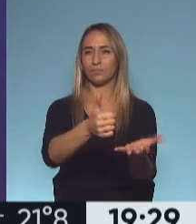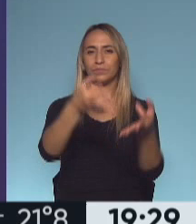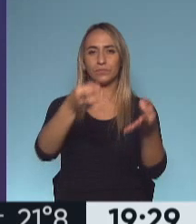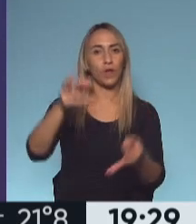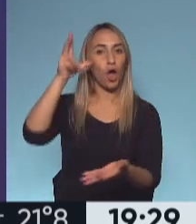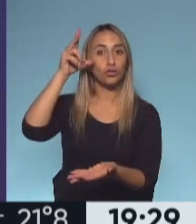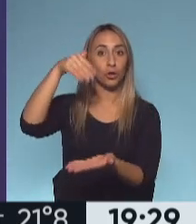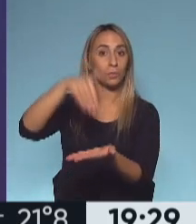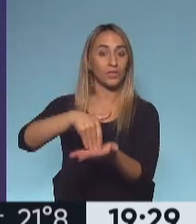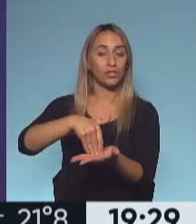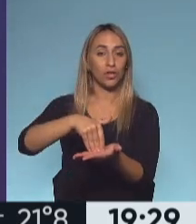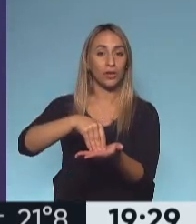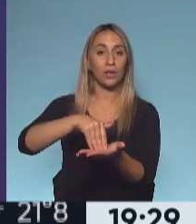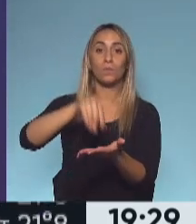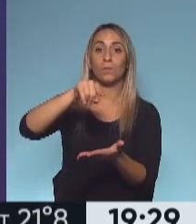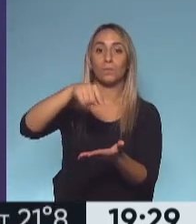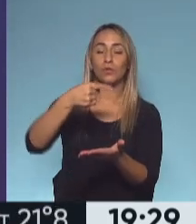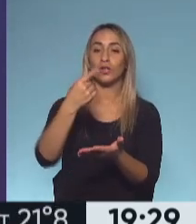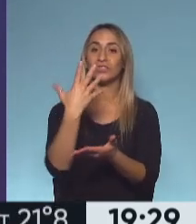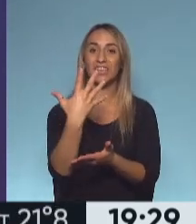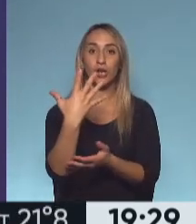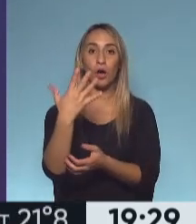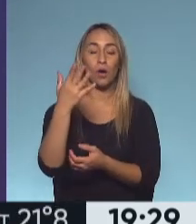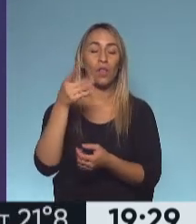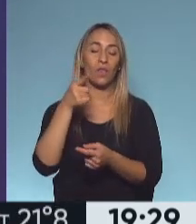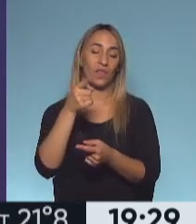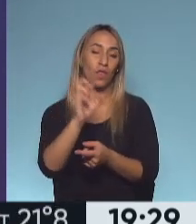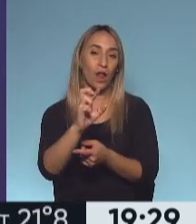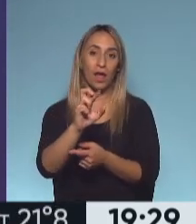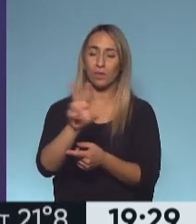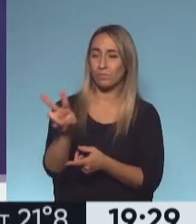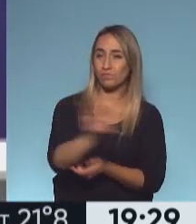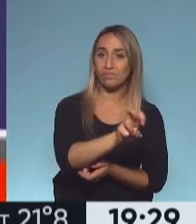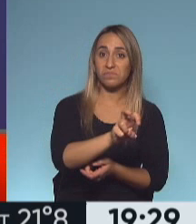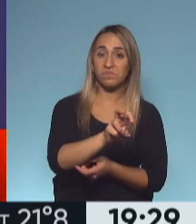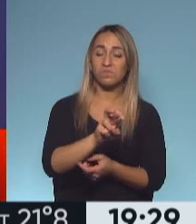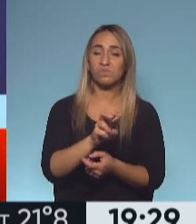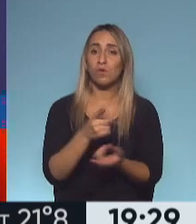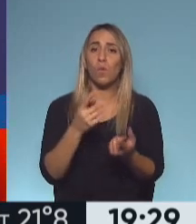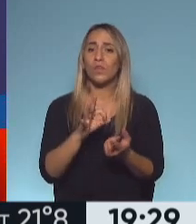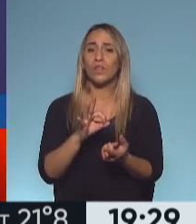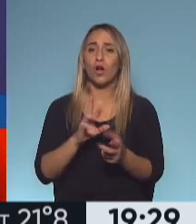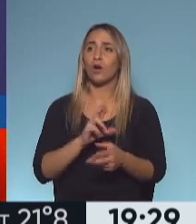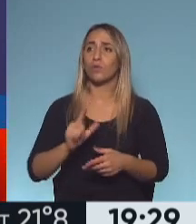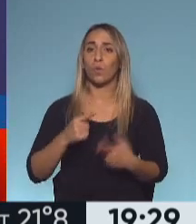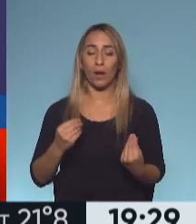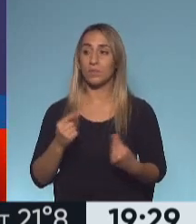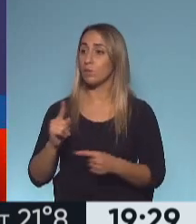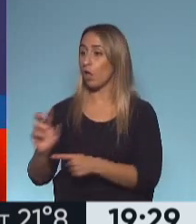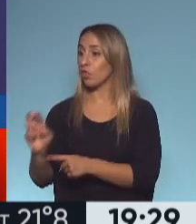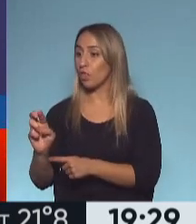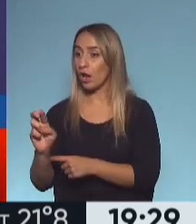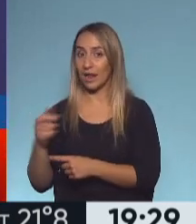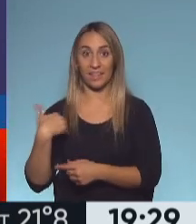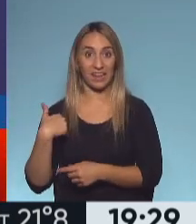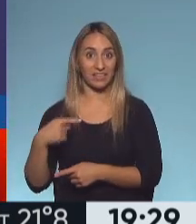millones y medio de dólares solamente por la gestión de haber colocado los dólares que le permitieron al gobierno